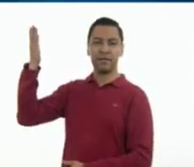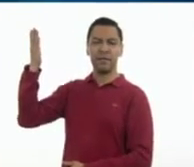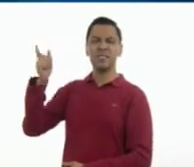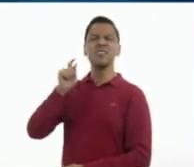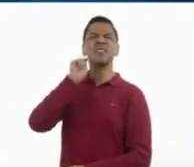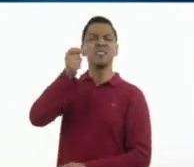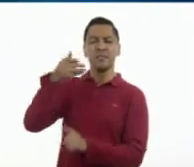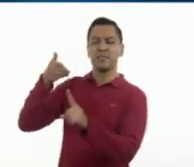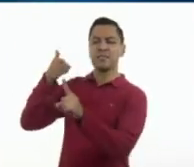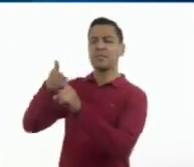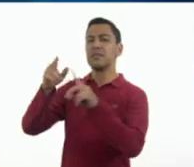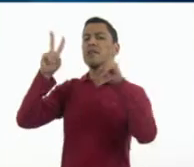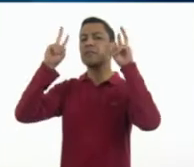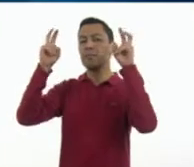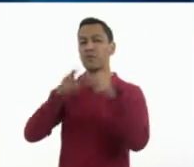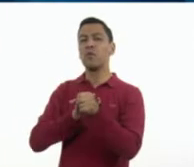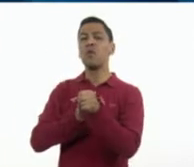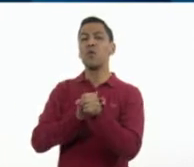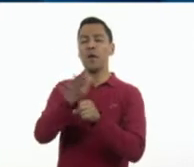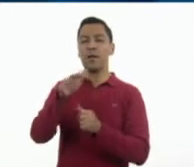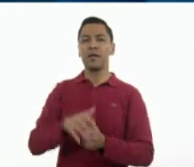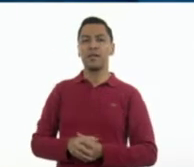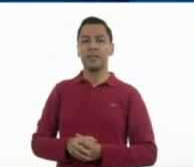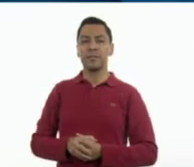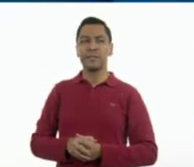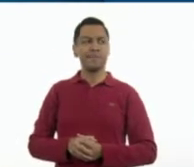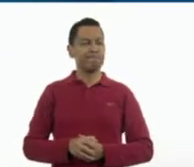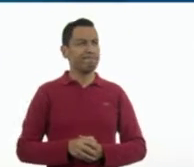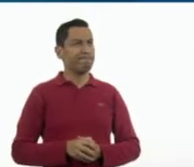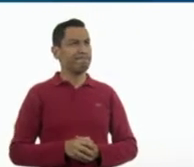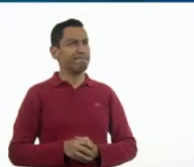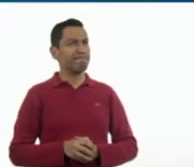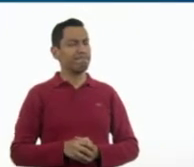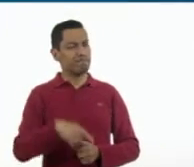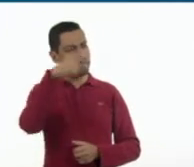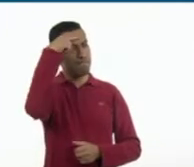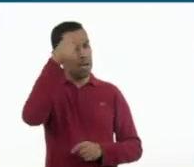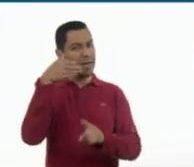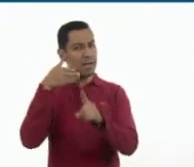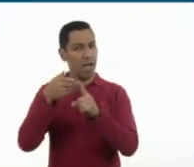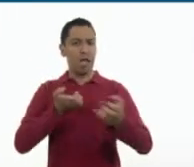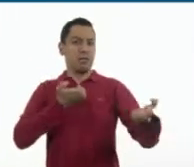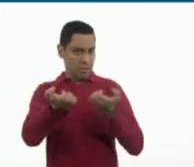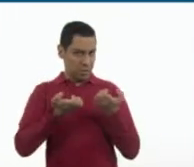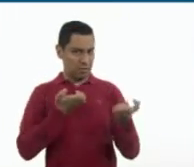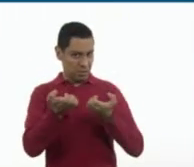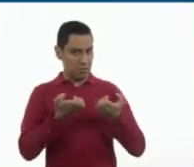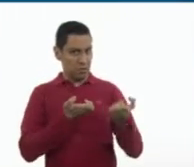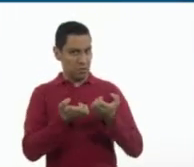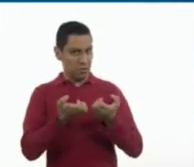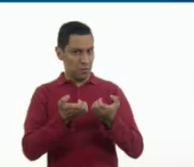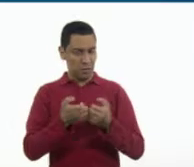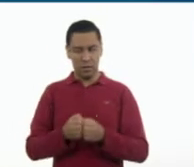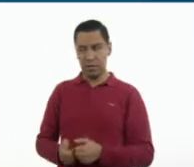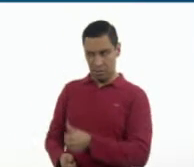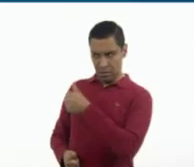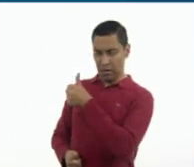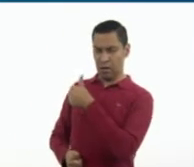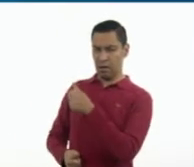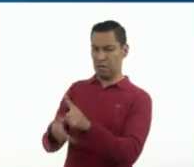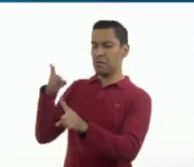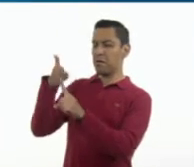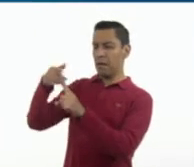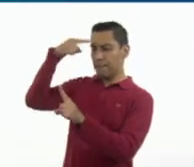cuál es el tema? Es una propaganda para hacer ejercicio. ¿Y qué propósito tiene?